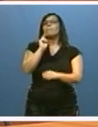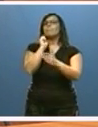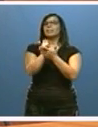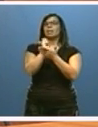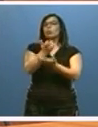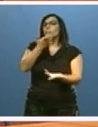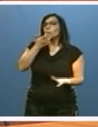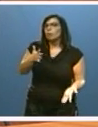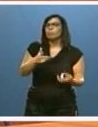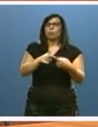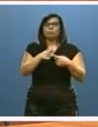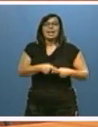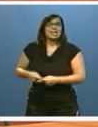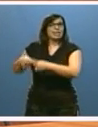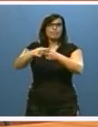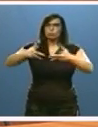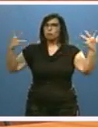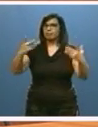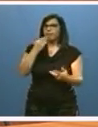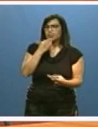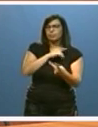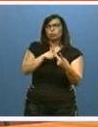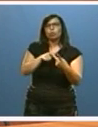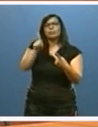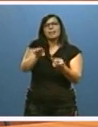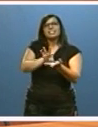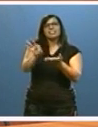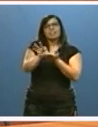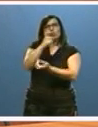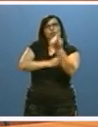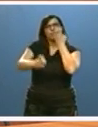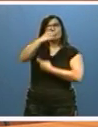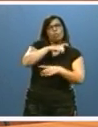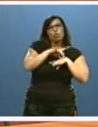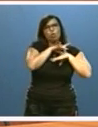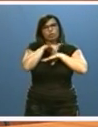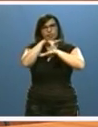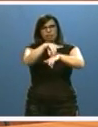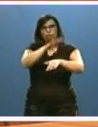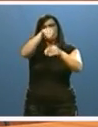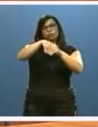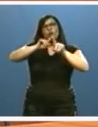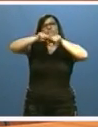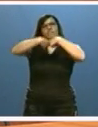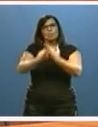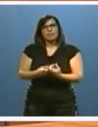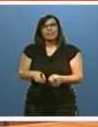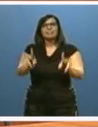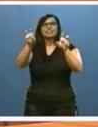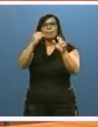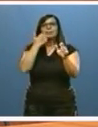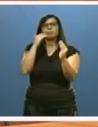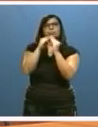sociales como el reparto urgente de alimentos y el servicio de información y orientación a las familias en materia de